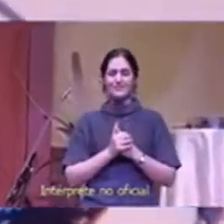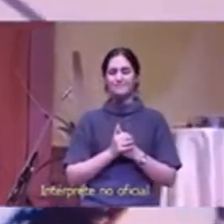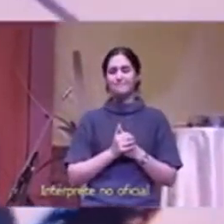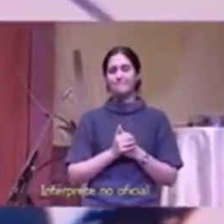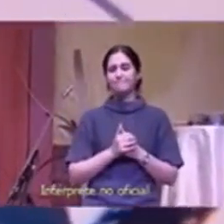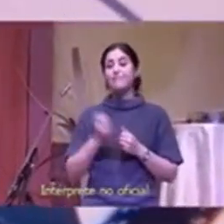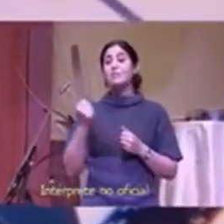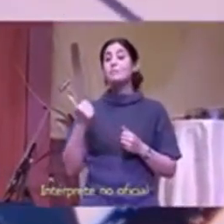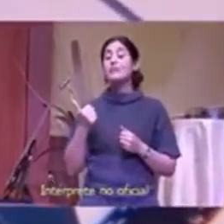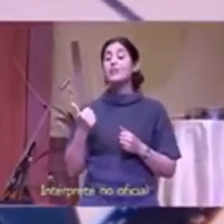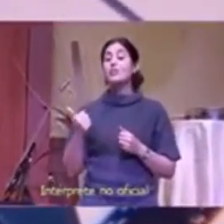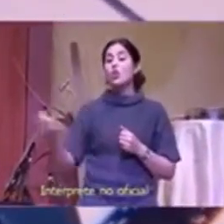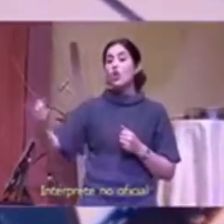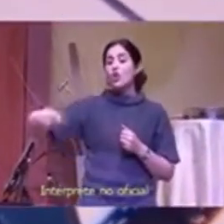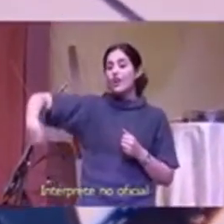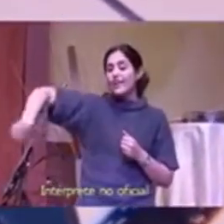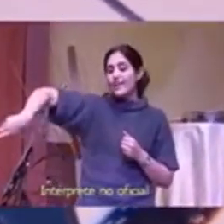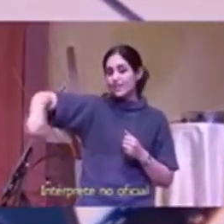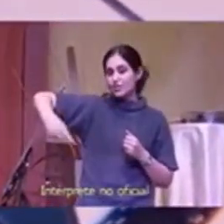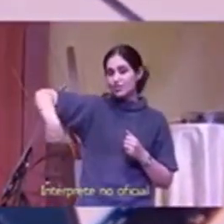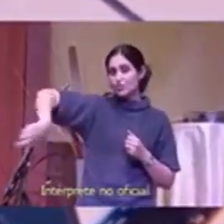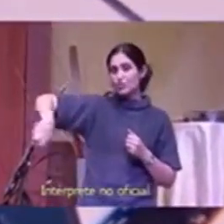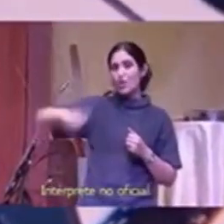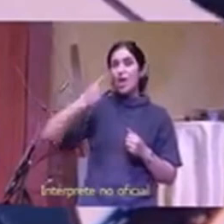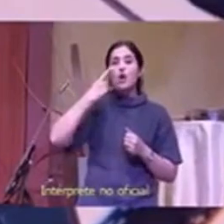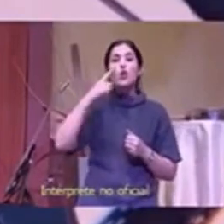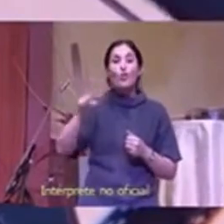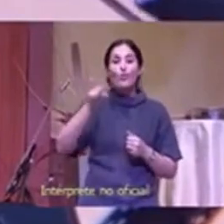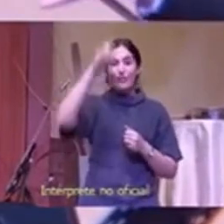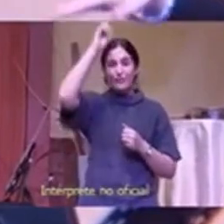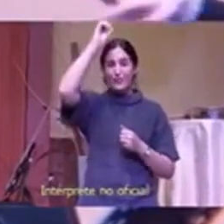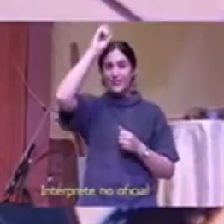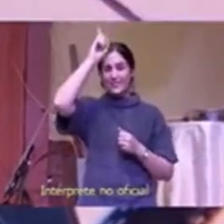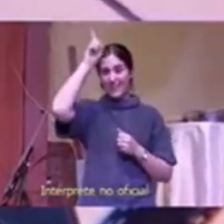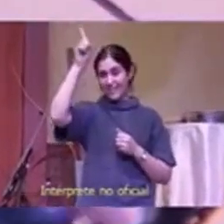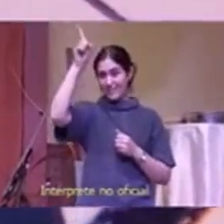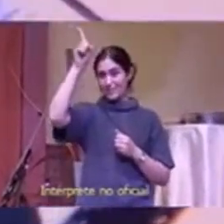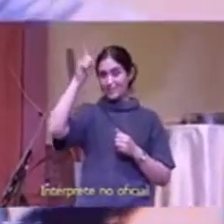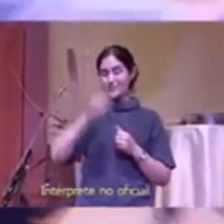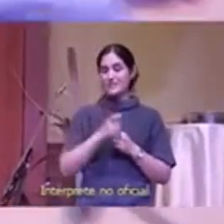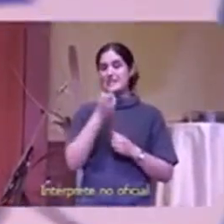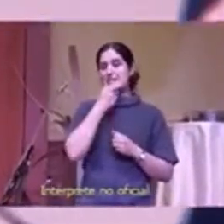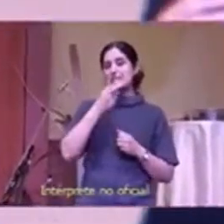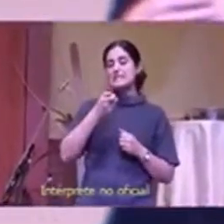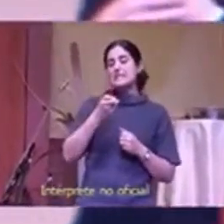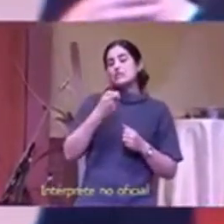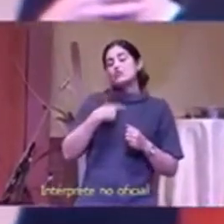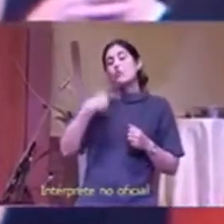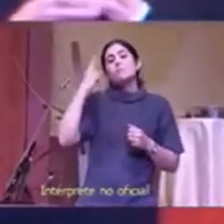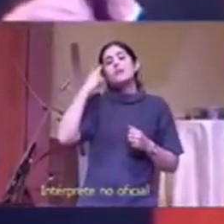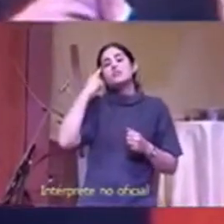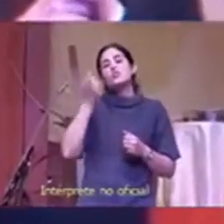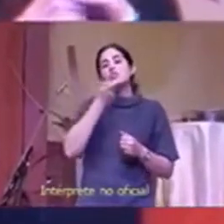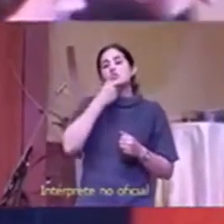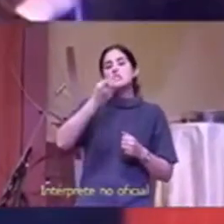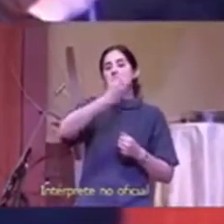¿pero qué tal si alcanzamos a los elite de esta cultura? mientras también